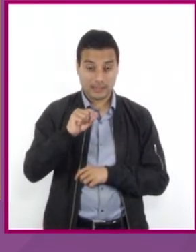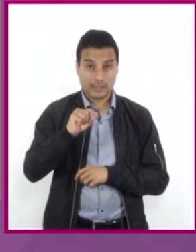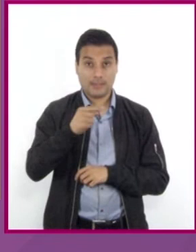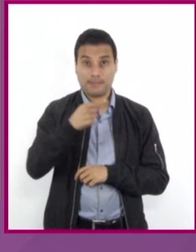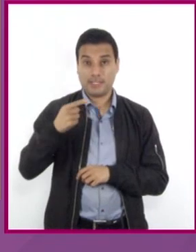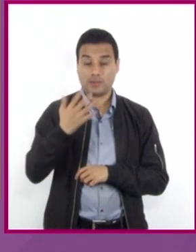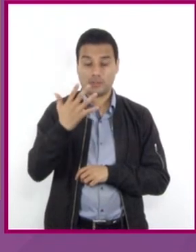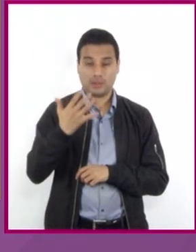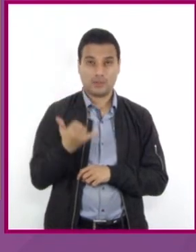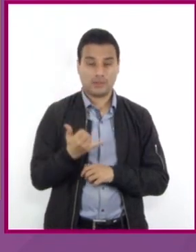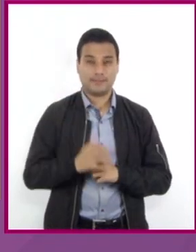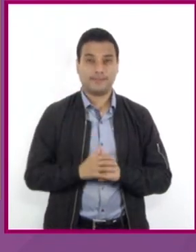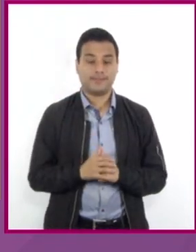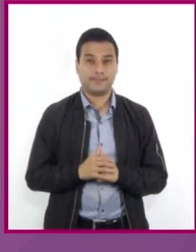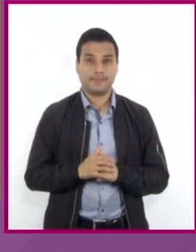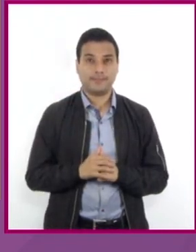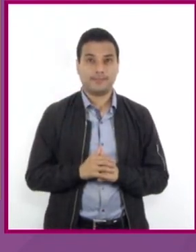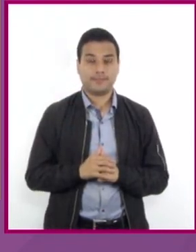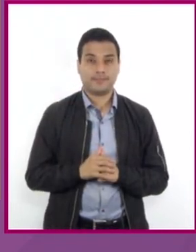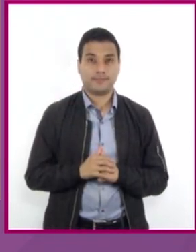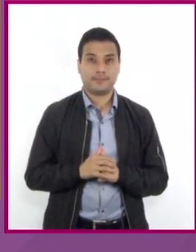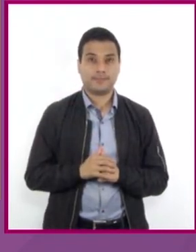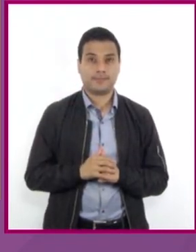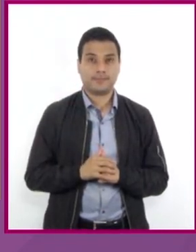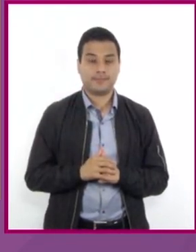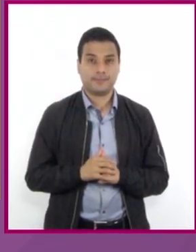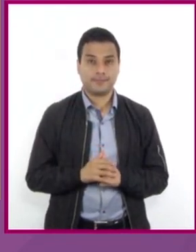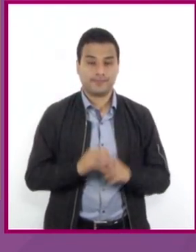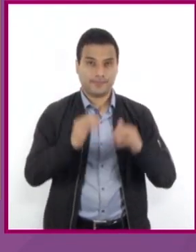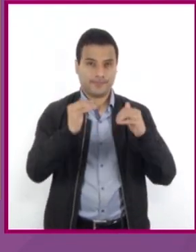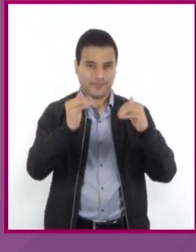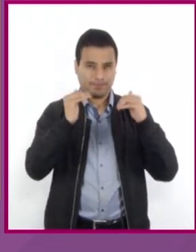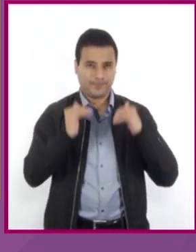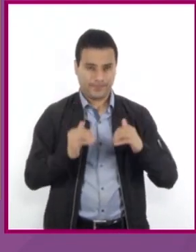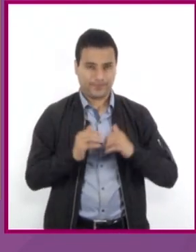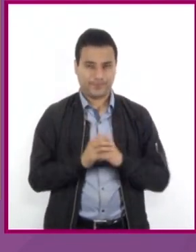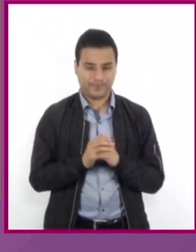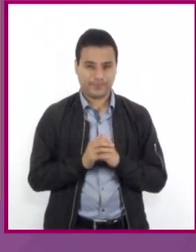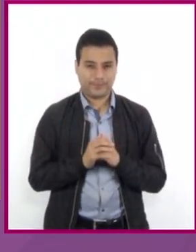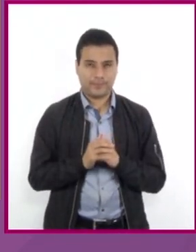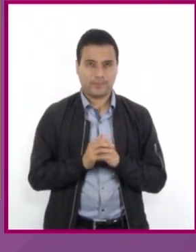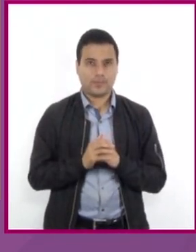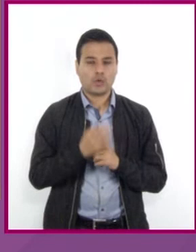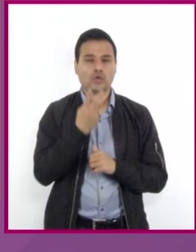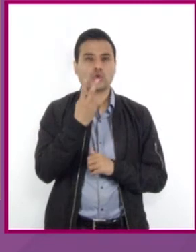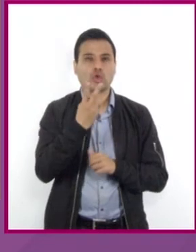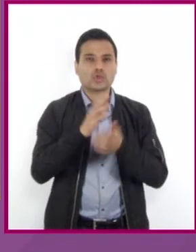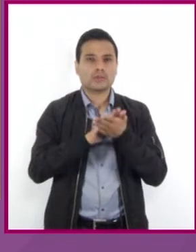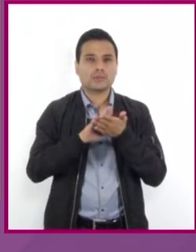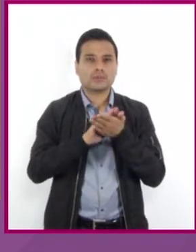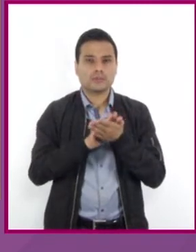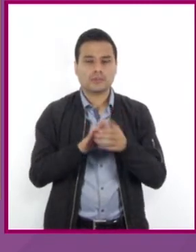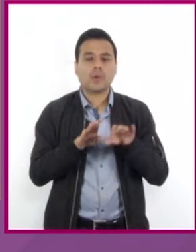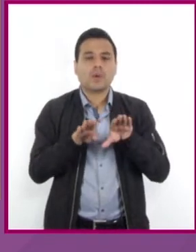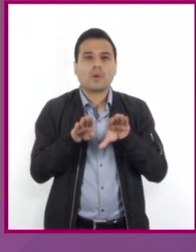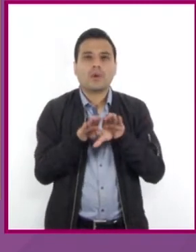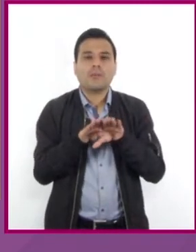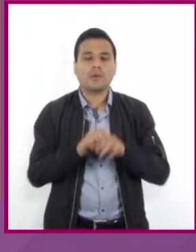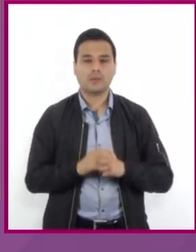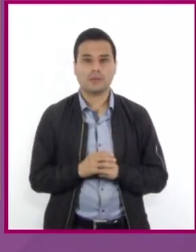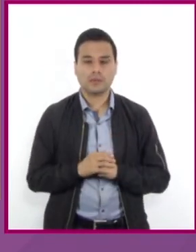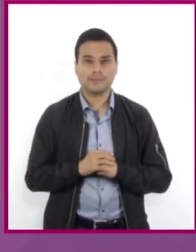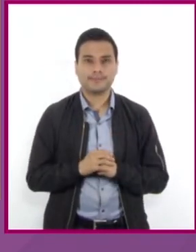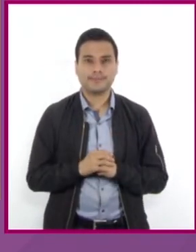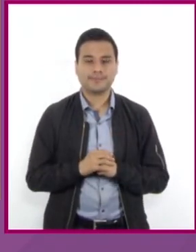menos 5Y para poder cancelar el denominador 2 en el segundo miembro de la